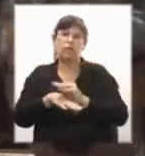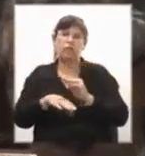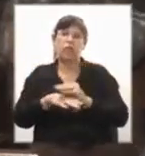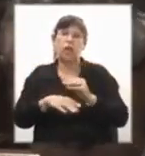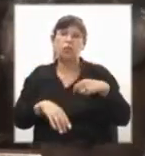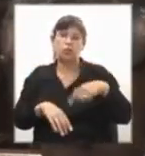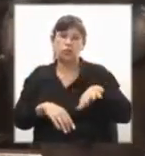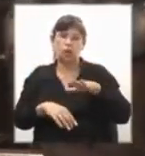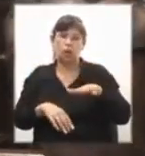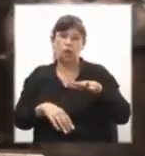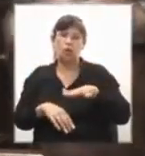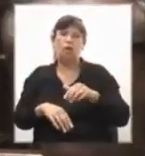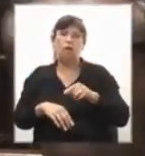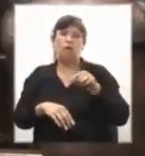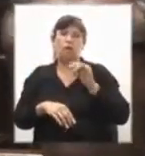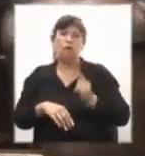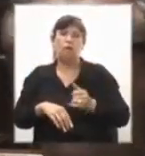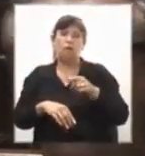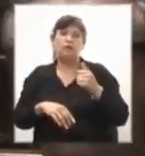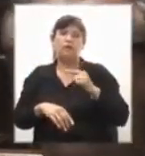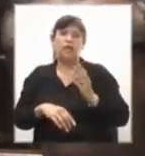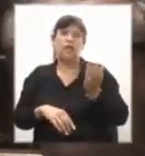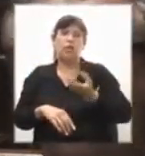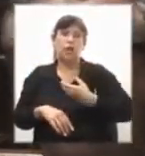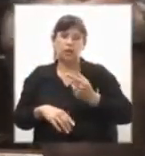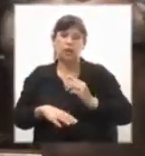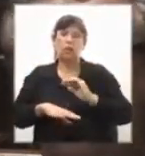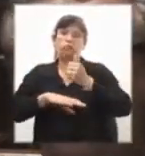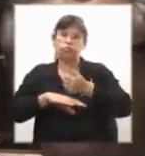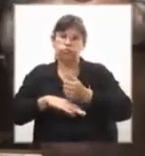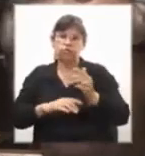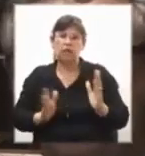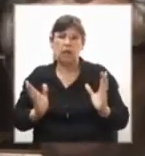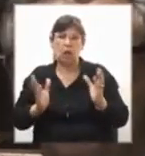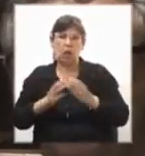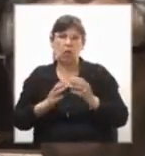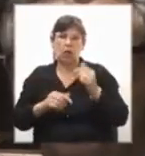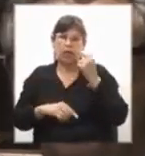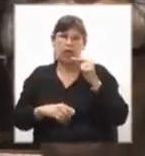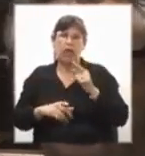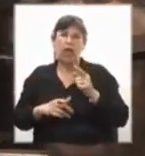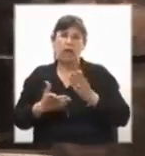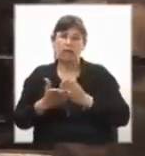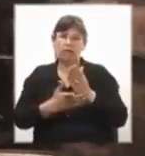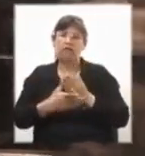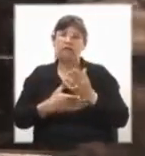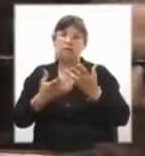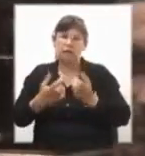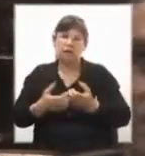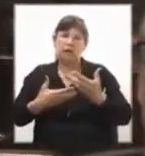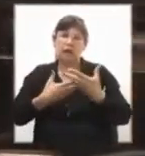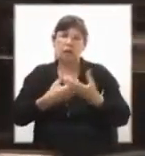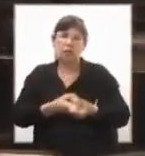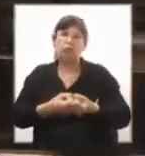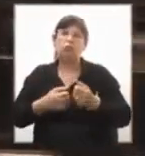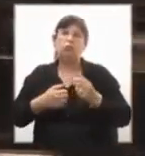y social. Cuenta con una alcaldía muy presente en la comunidad, dispuesta a apoyar a los vecinos,